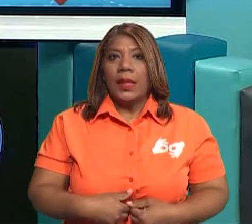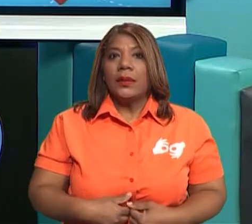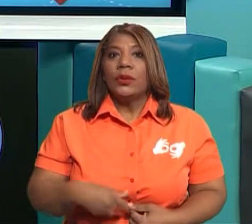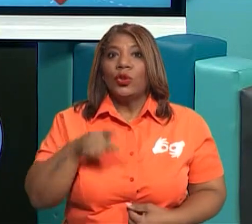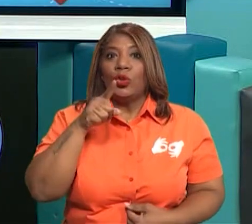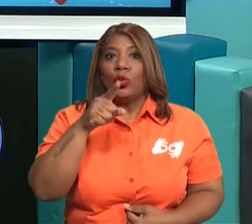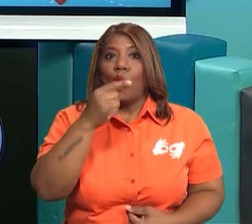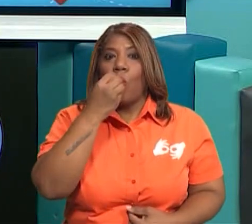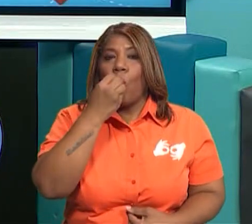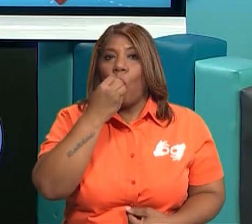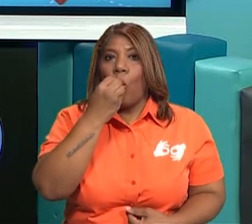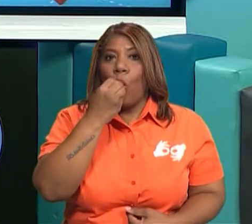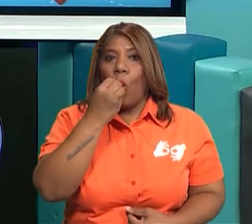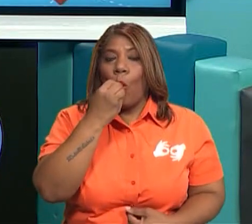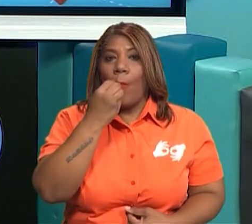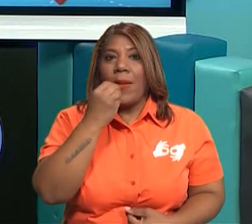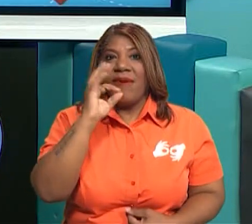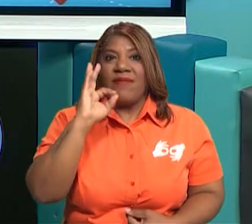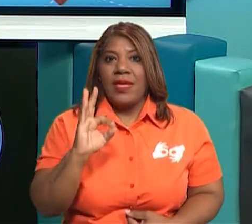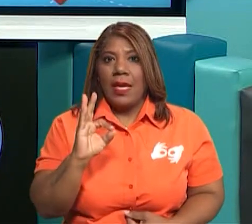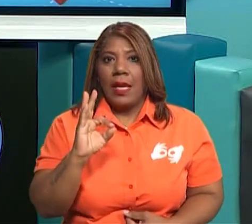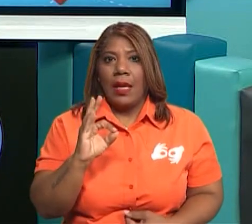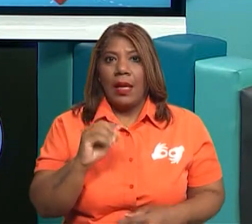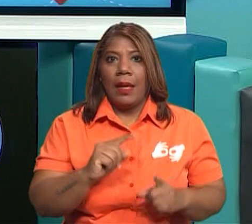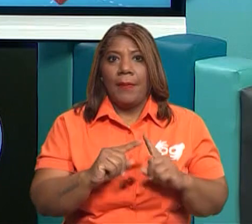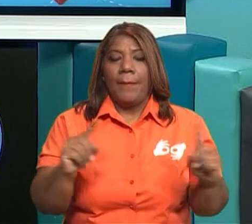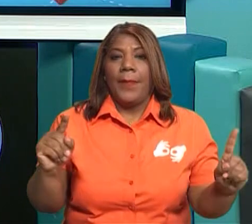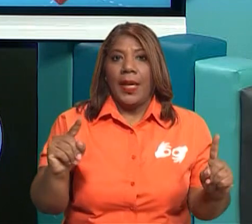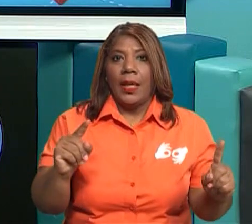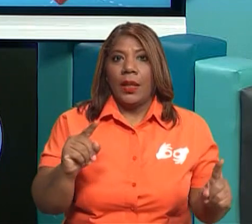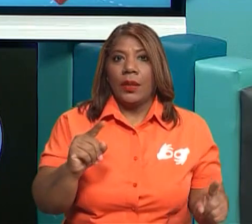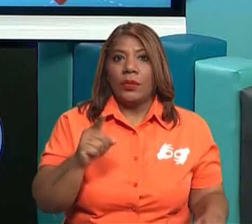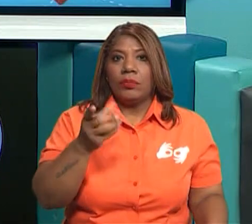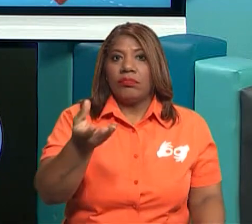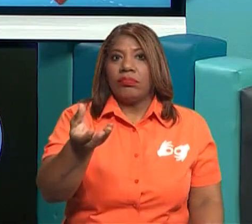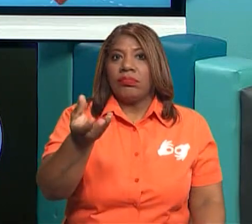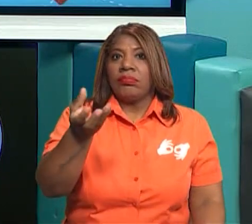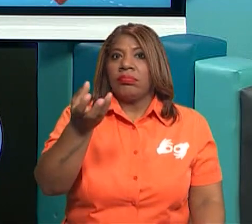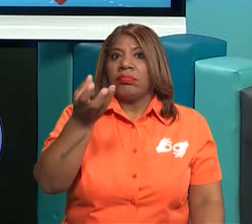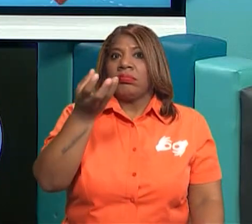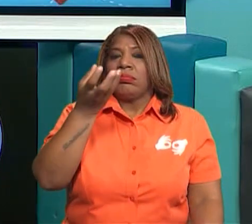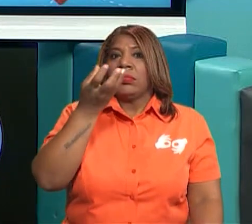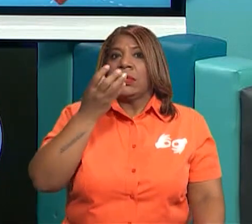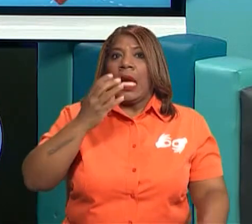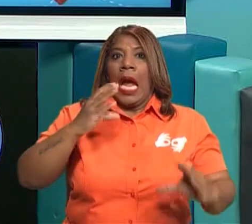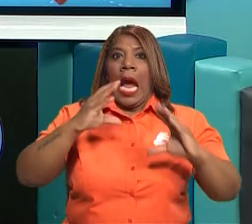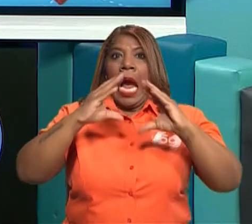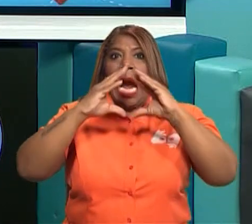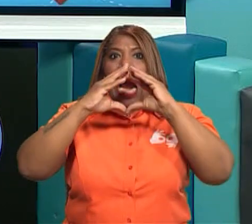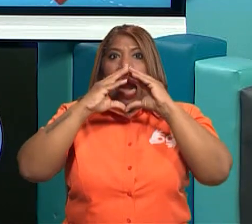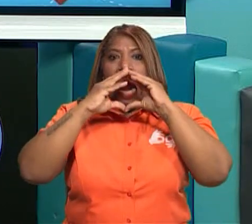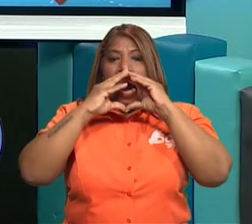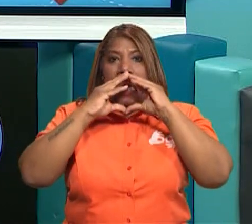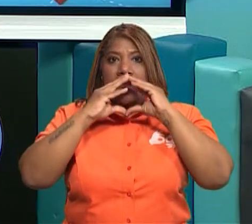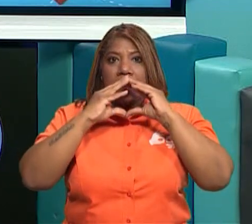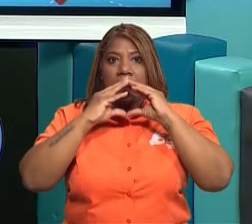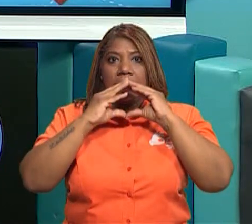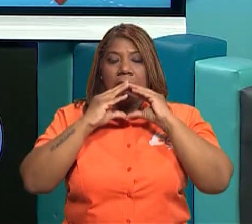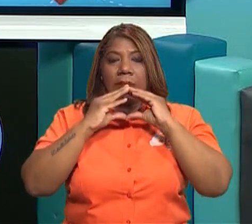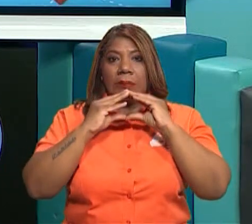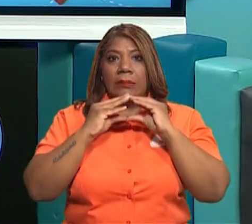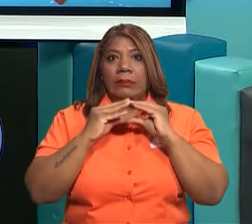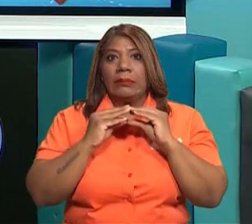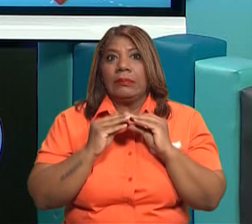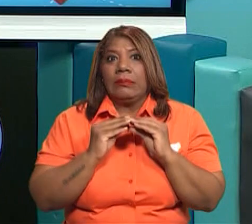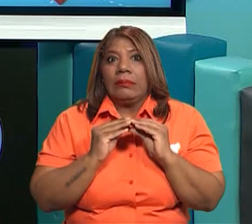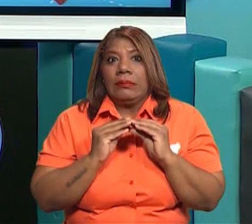verduras. ¿Pero qué pasa? Vengo yo y le traigo una hamburguesa. Que no